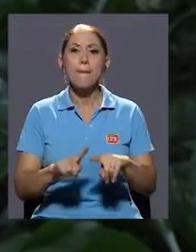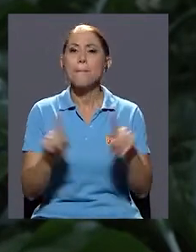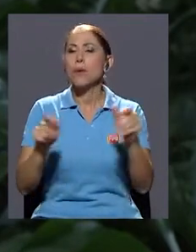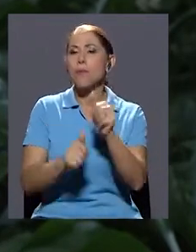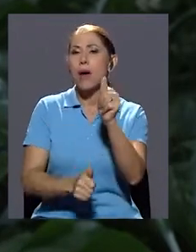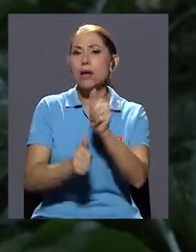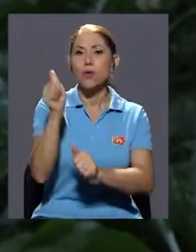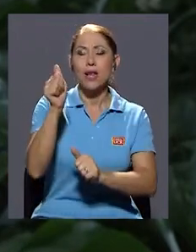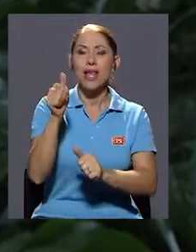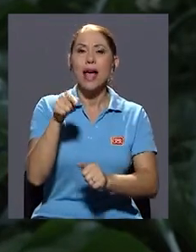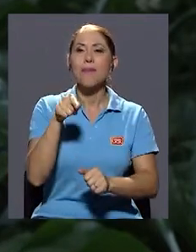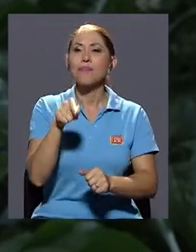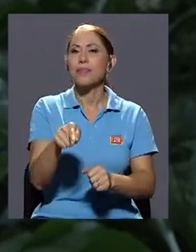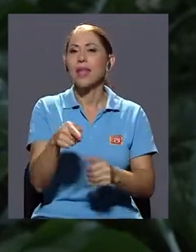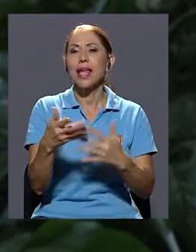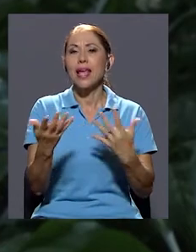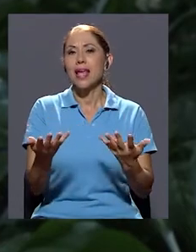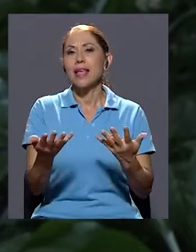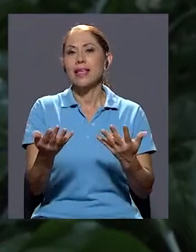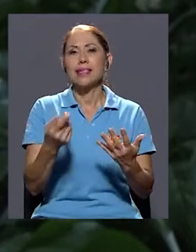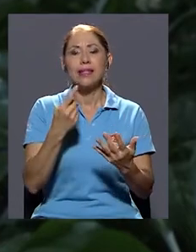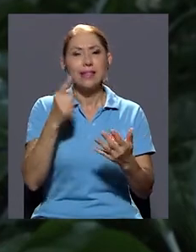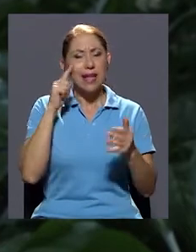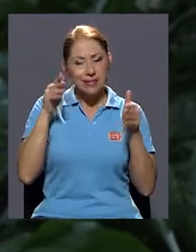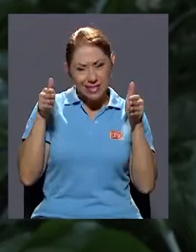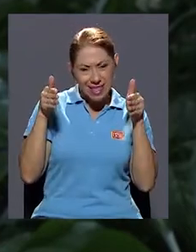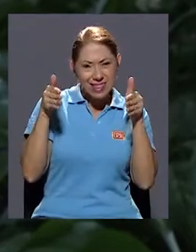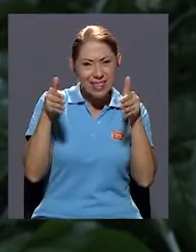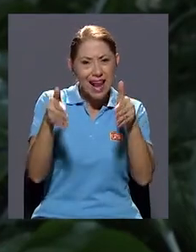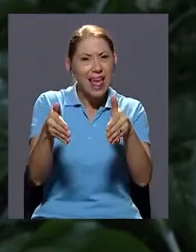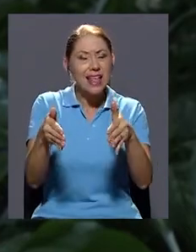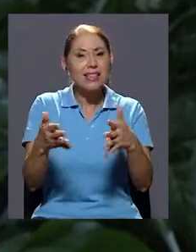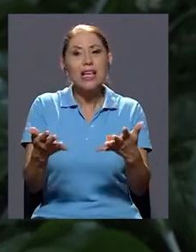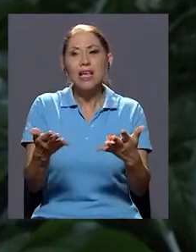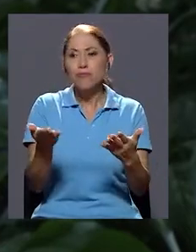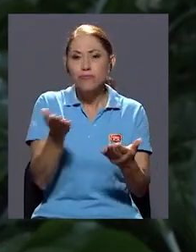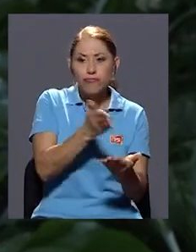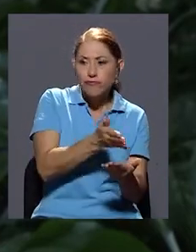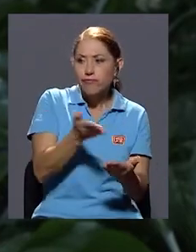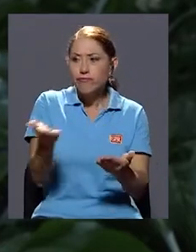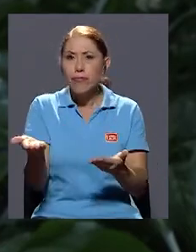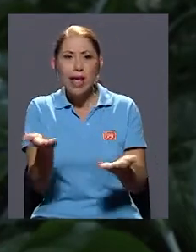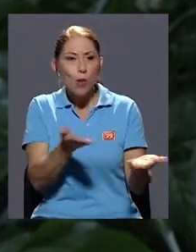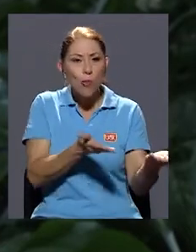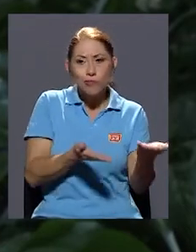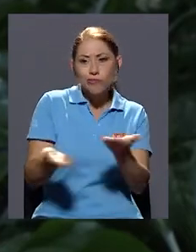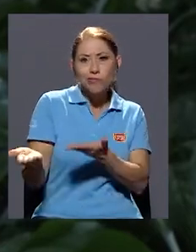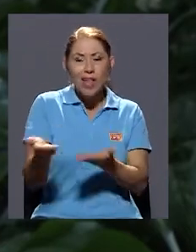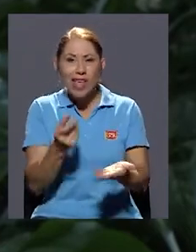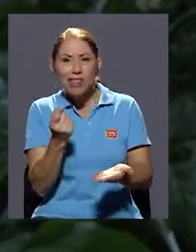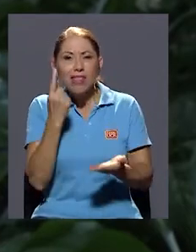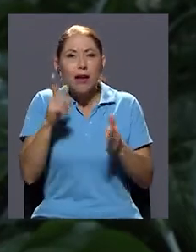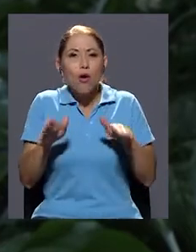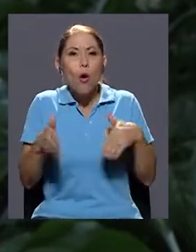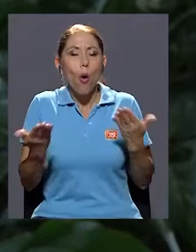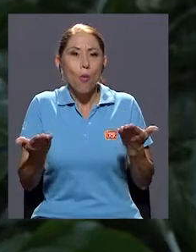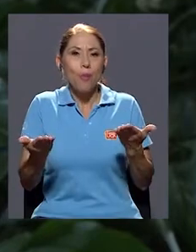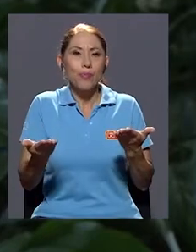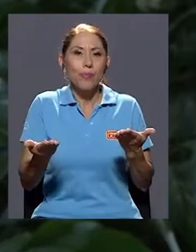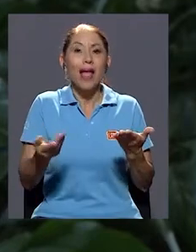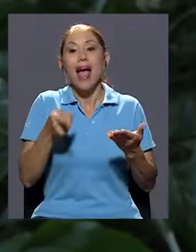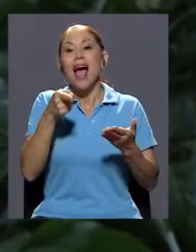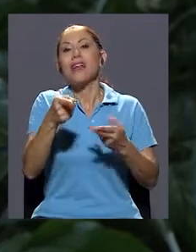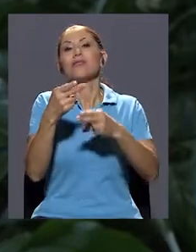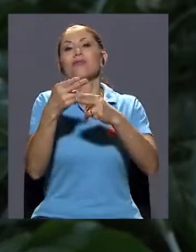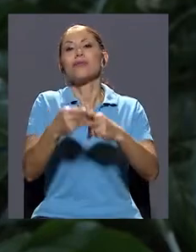pero la gran mayoría tienen que ver, están centradas en el tema de cómo poderse entender, de lo que llamamos a veces que